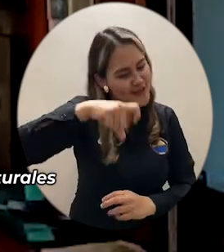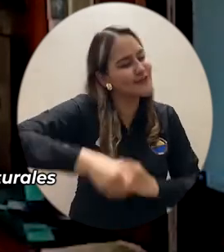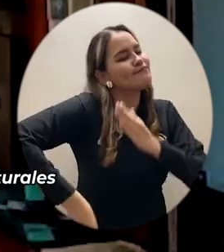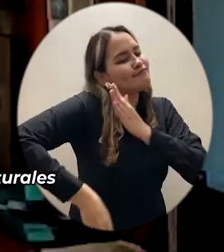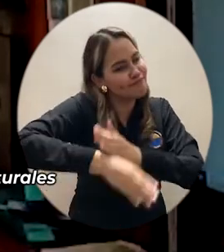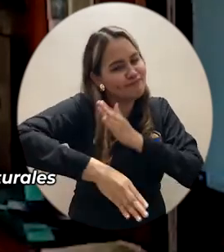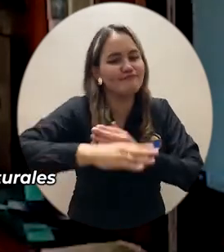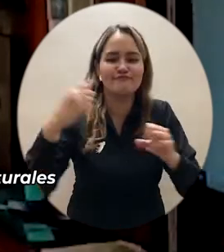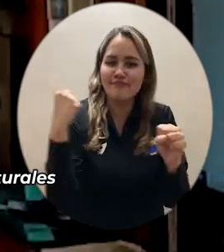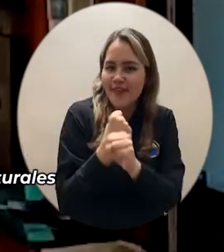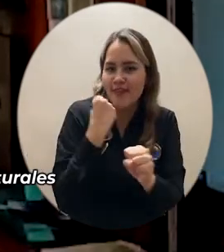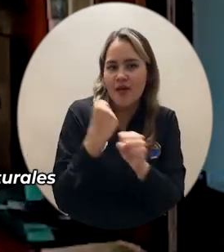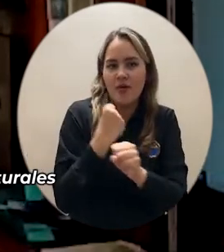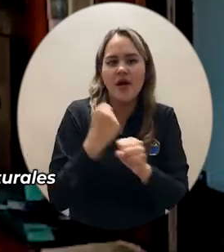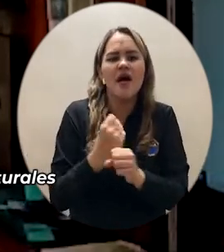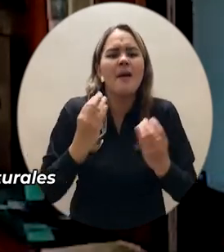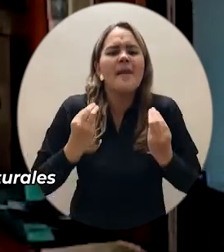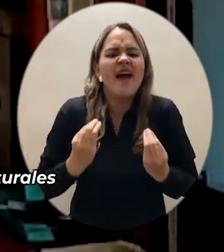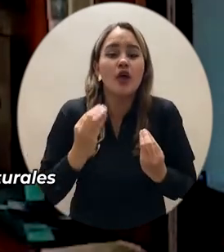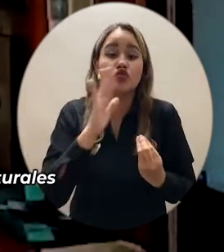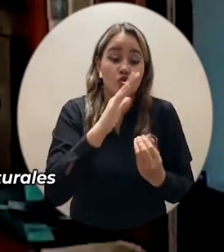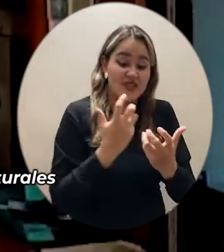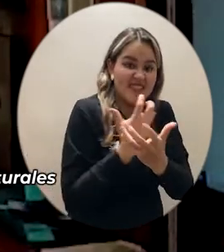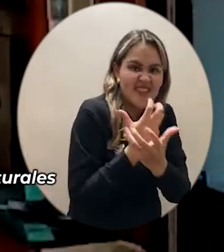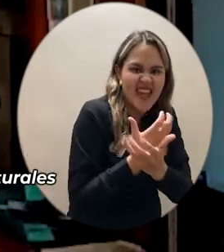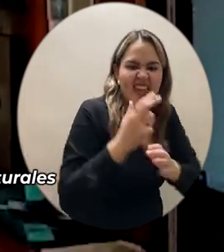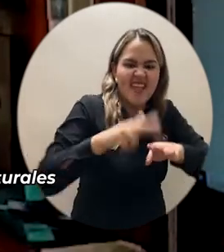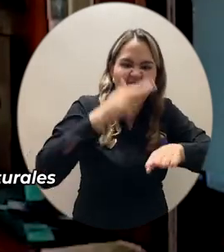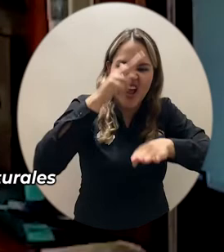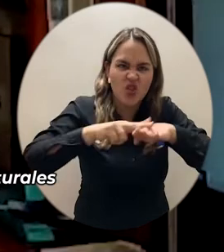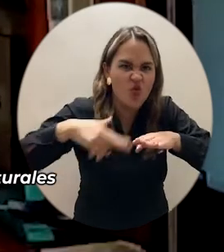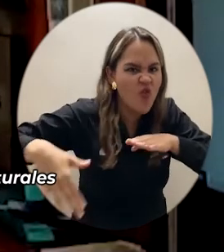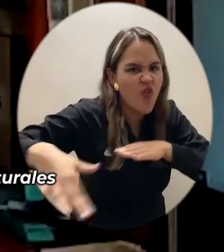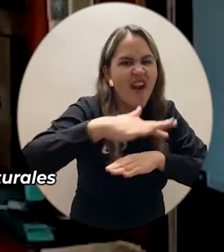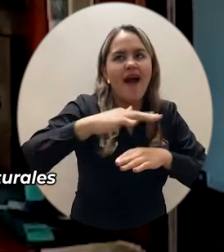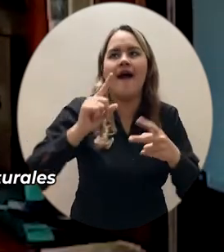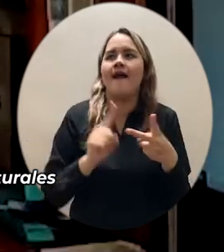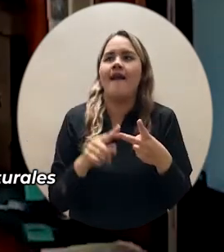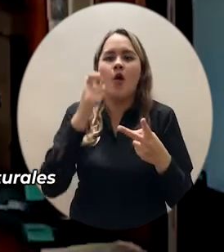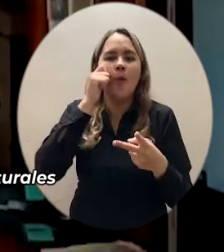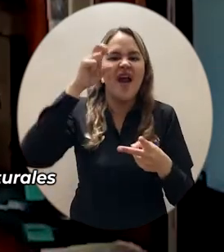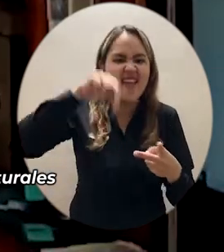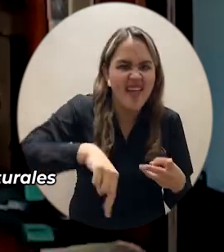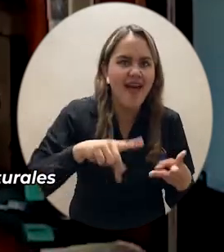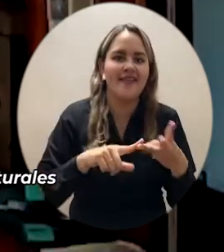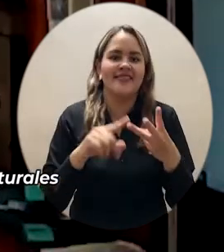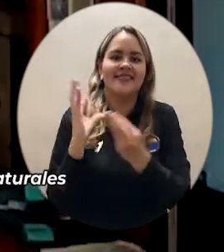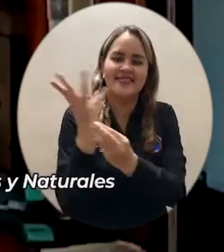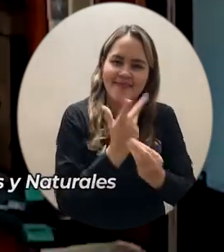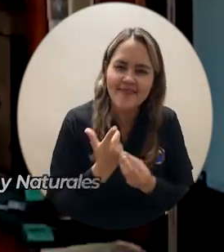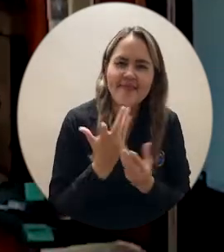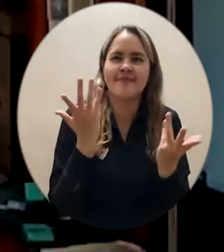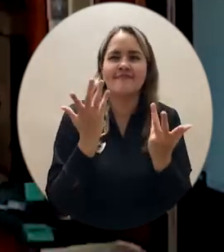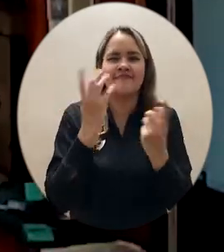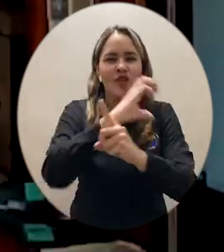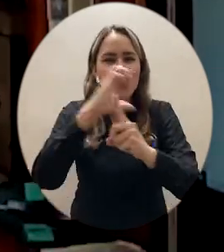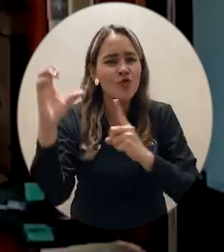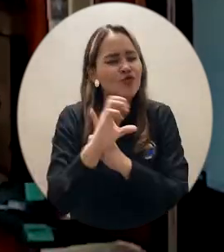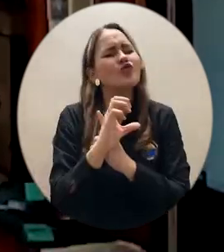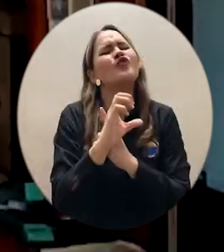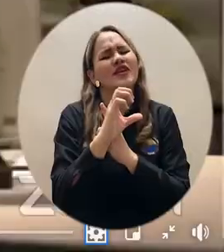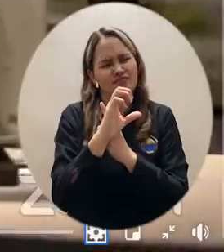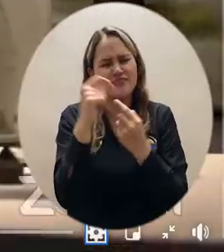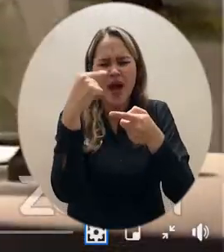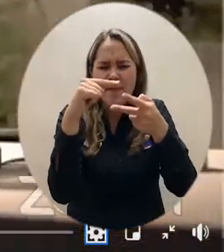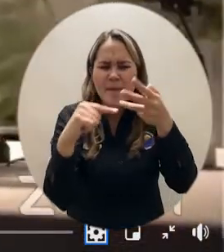las ciencias naturales, las humanidades, las artes, la cultura, vayan de la mano. Y